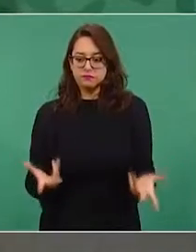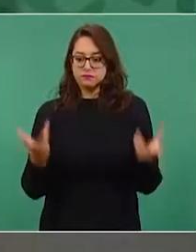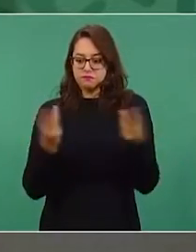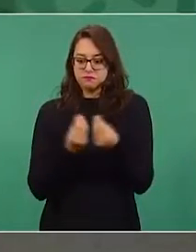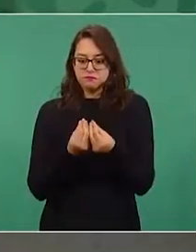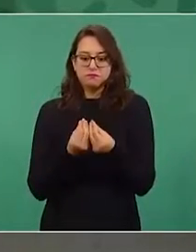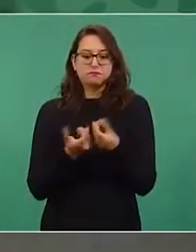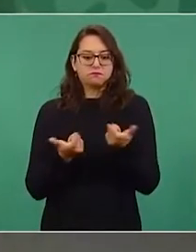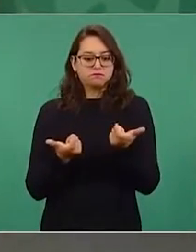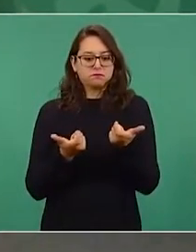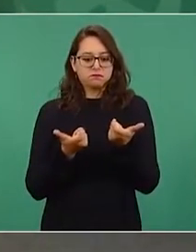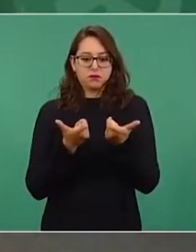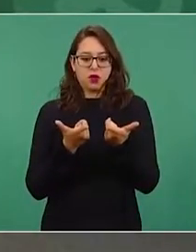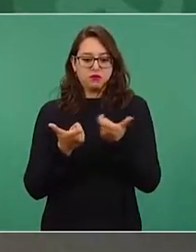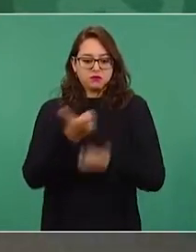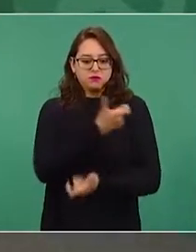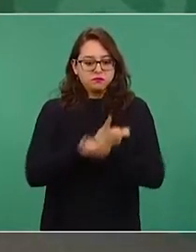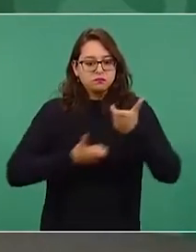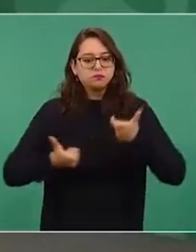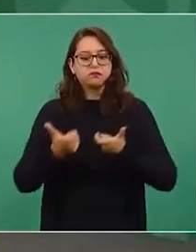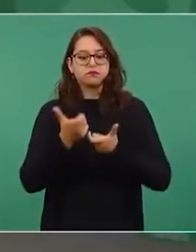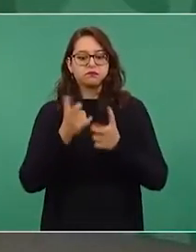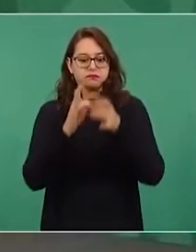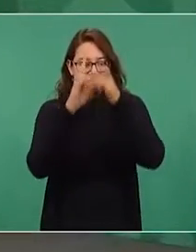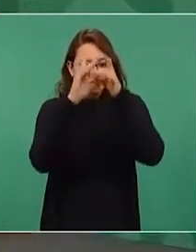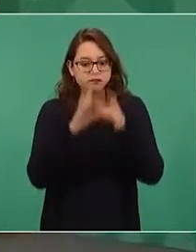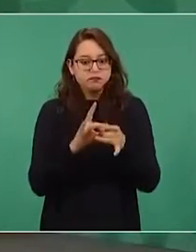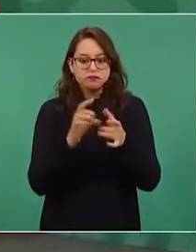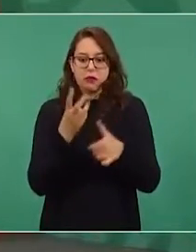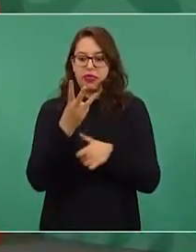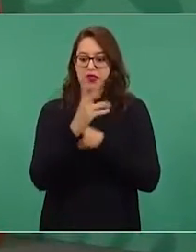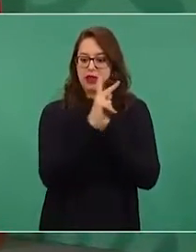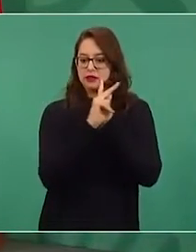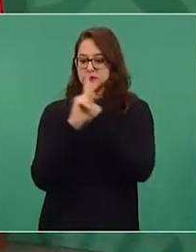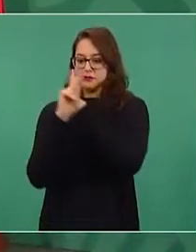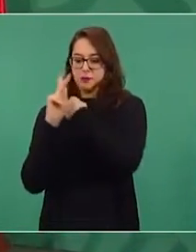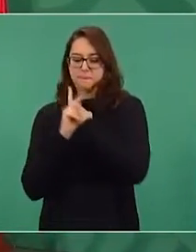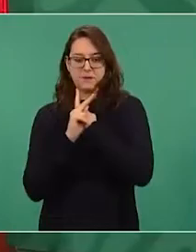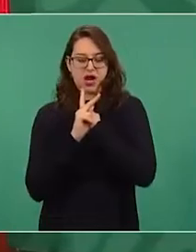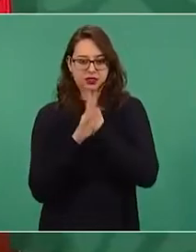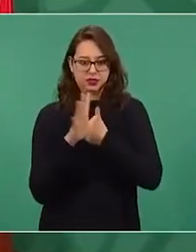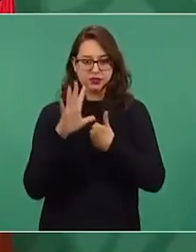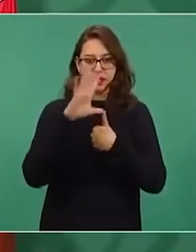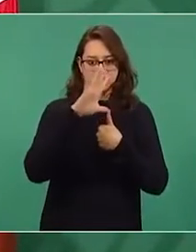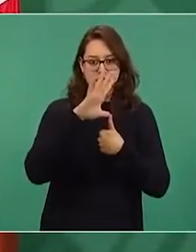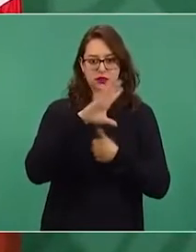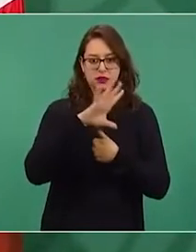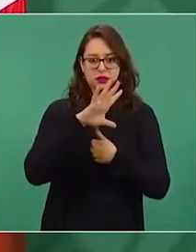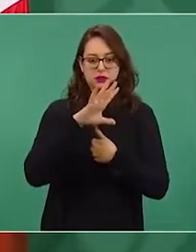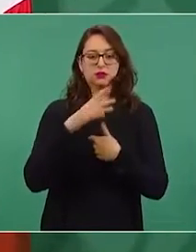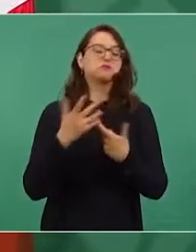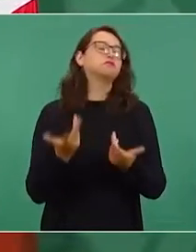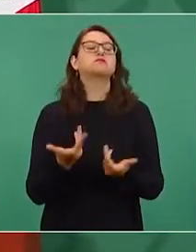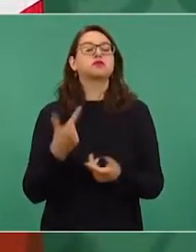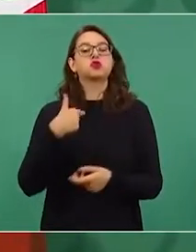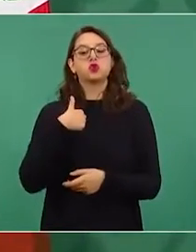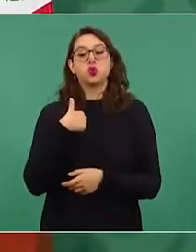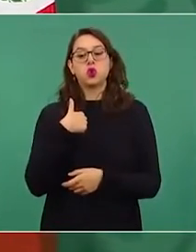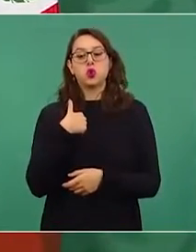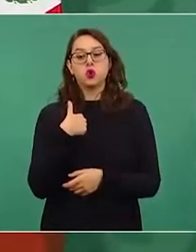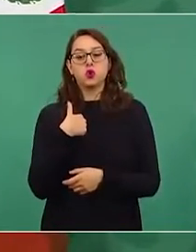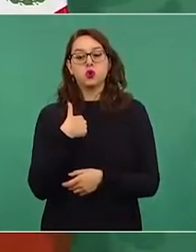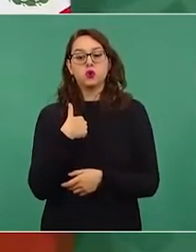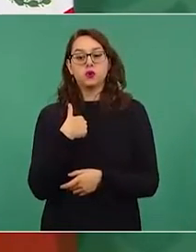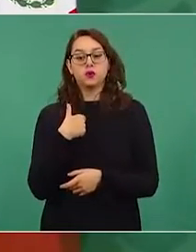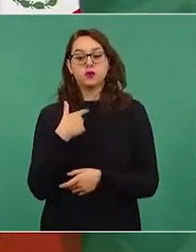respeto a nuestras soberanías. Entonces, tengo entendido que